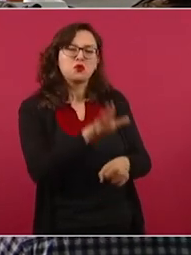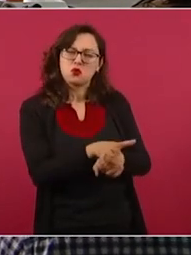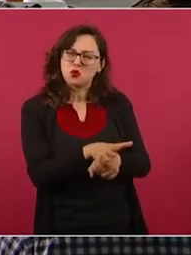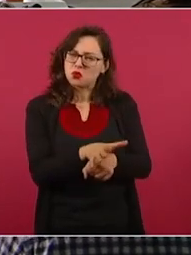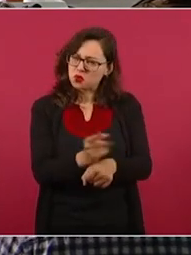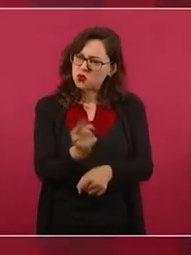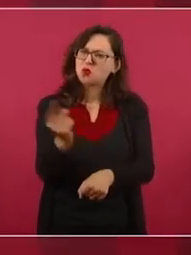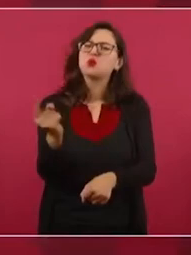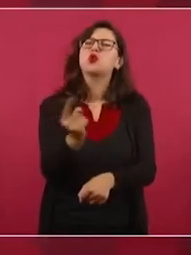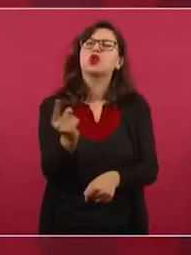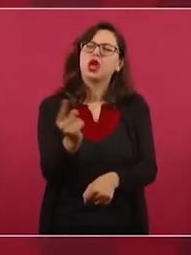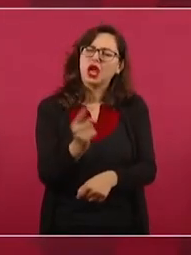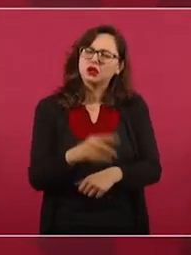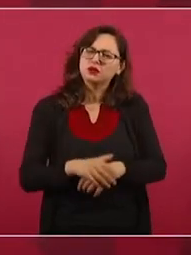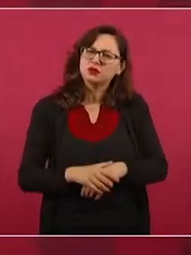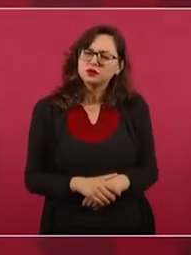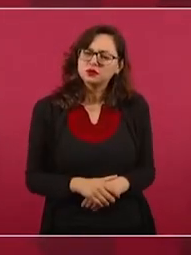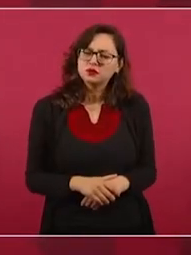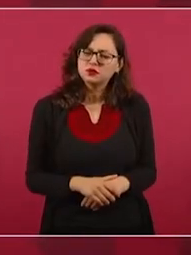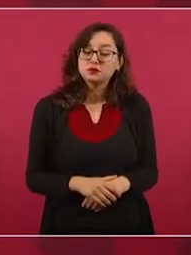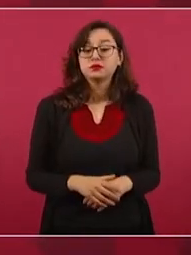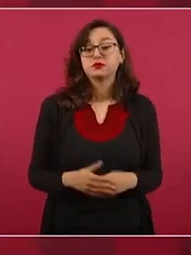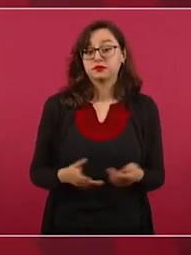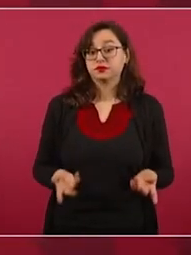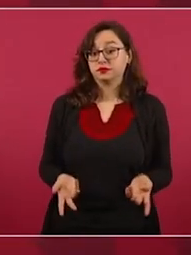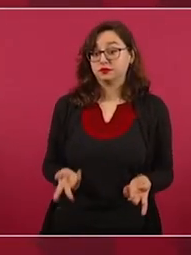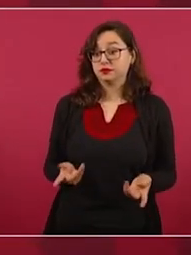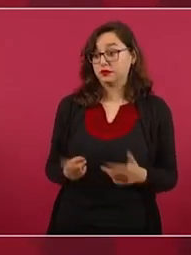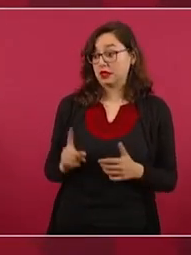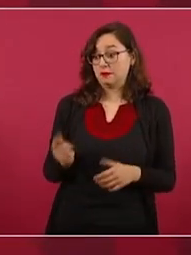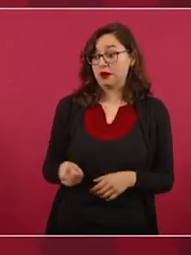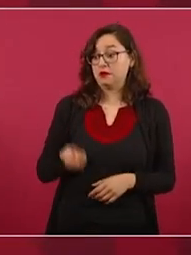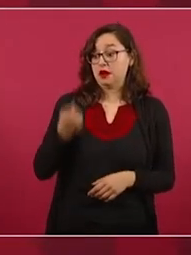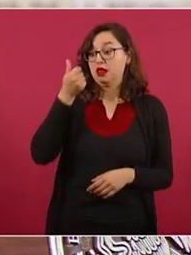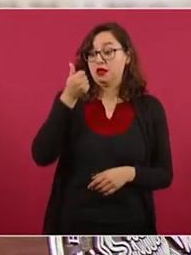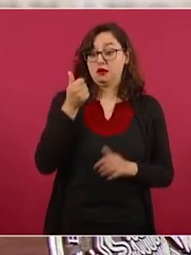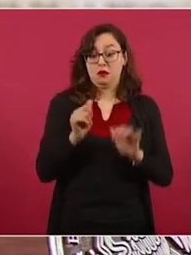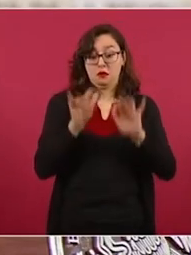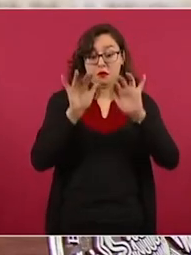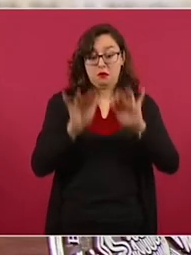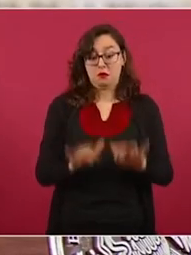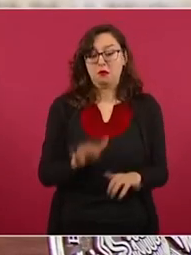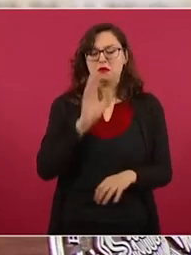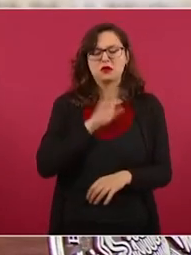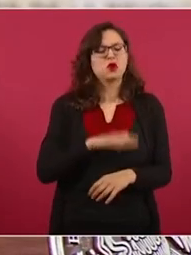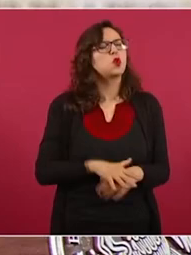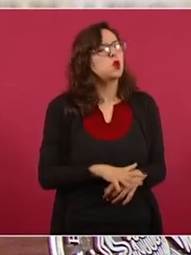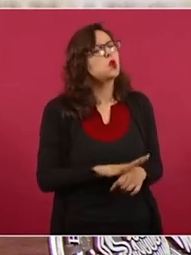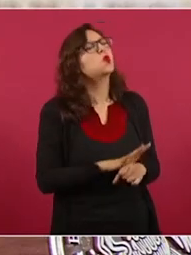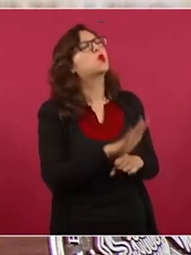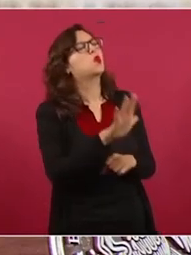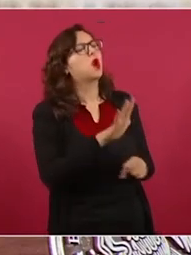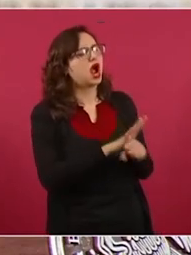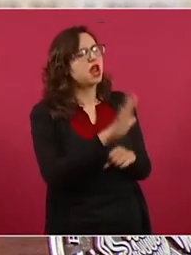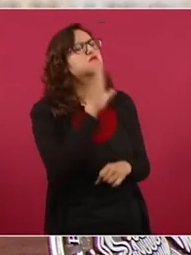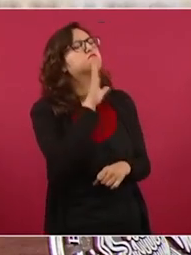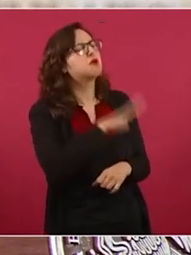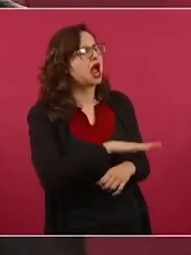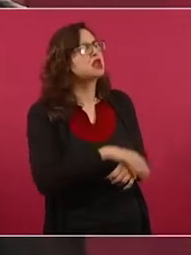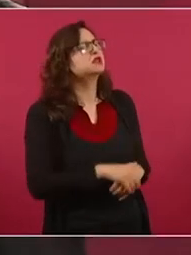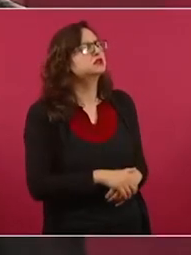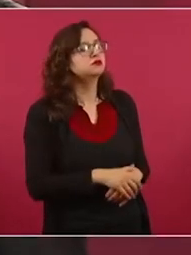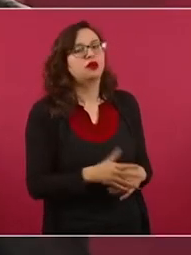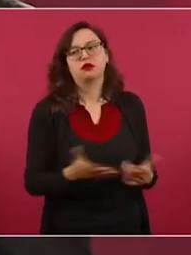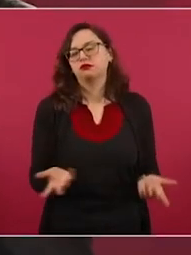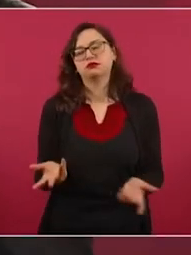principio se elaboró mal. ¿Qué deficiencias tenía? Ya no recuerdo